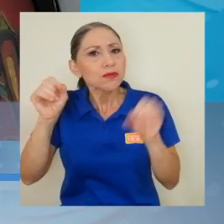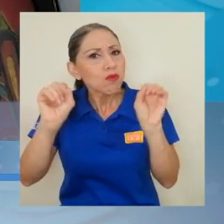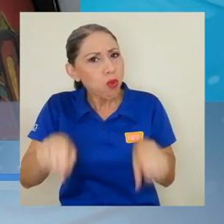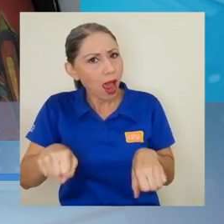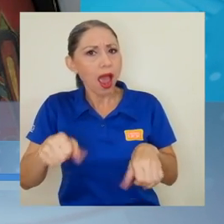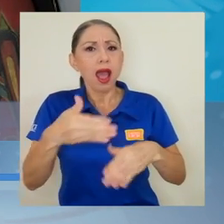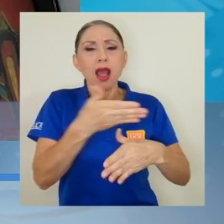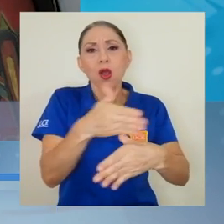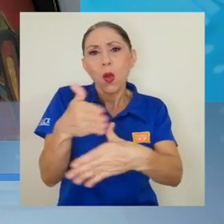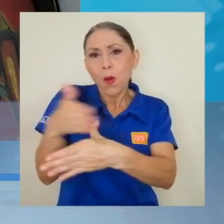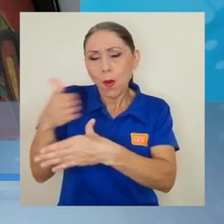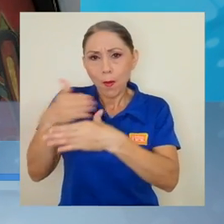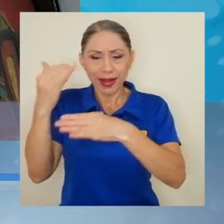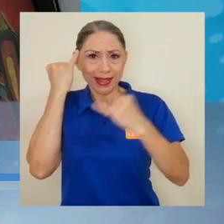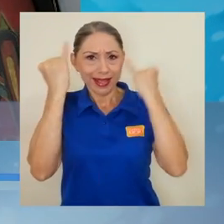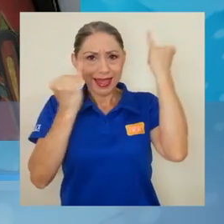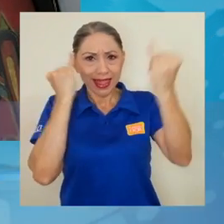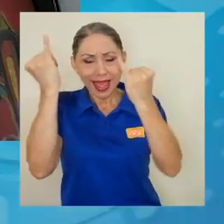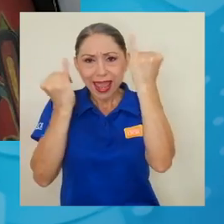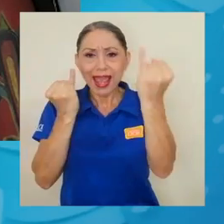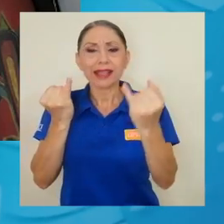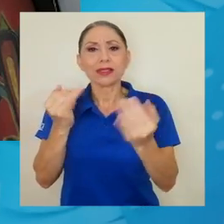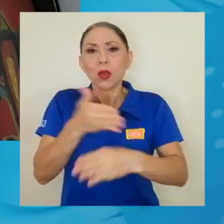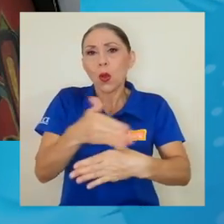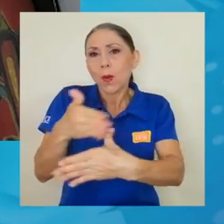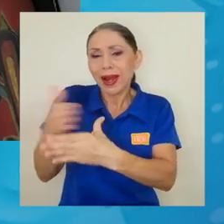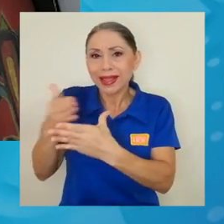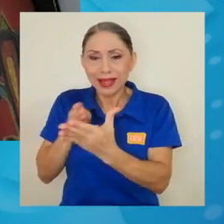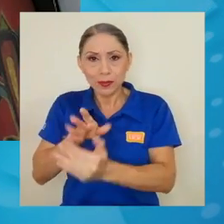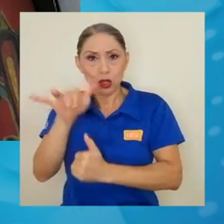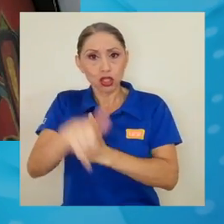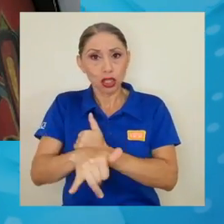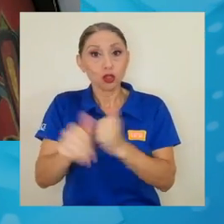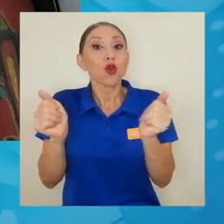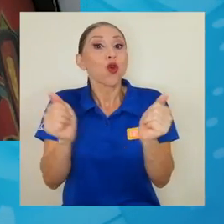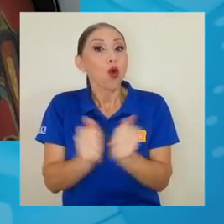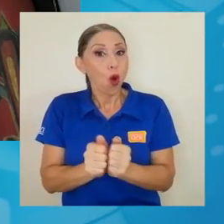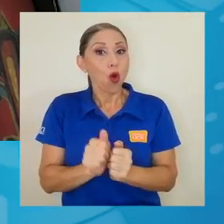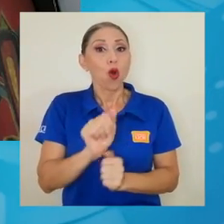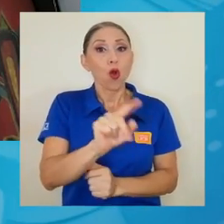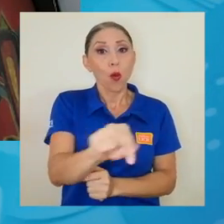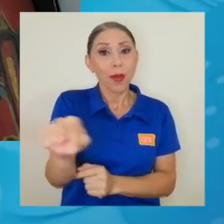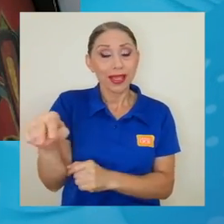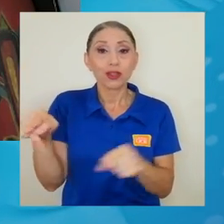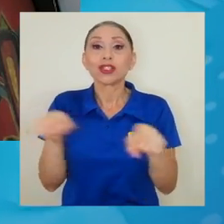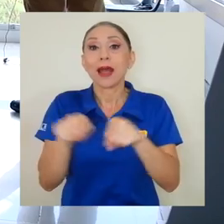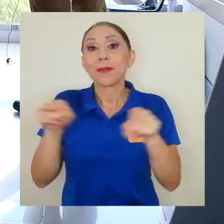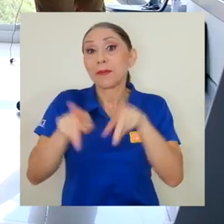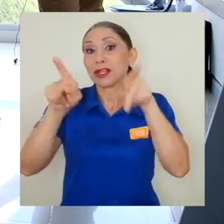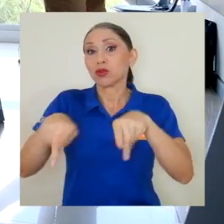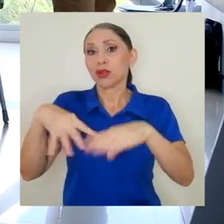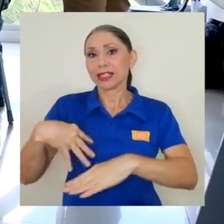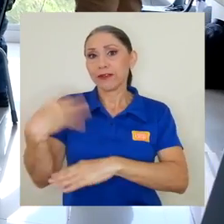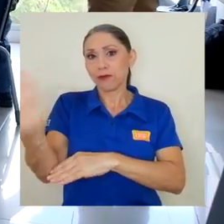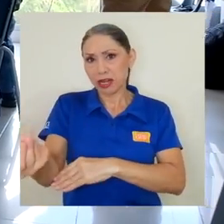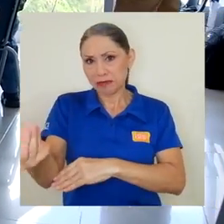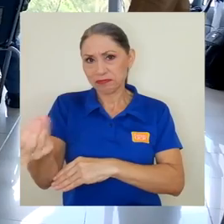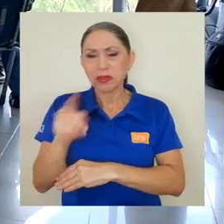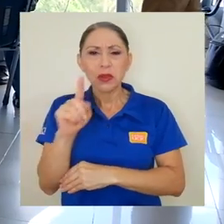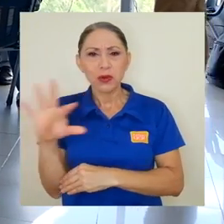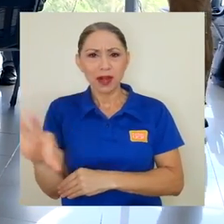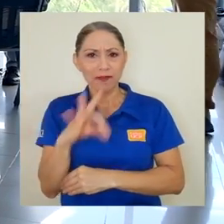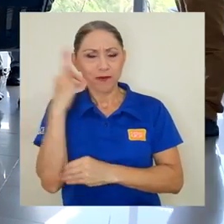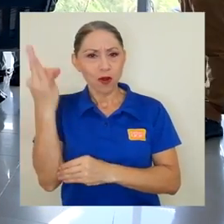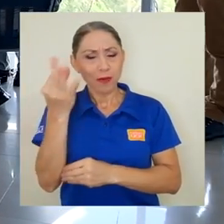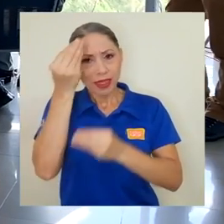comparten ideas, proyectos, tanto con compañeros y compañeras como con personas de afuera. Es una manera también de